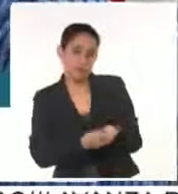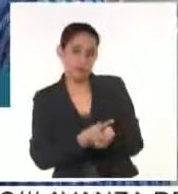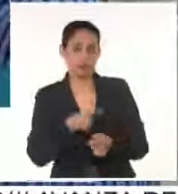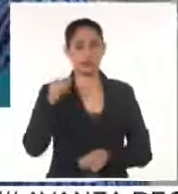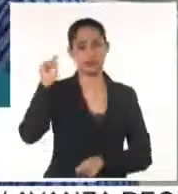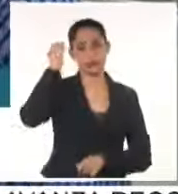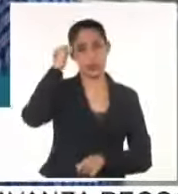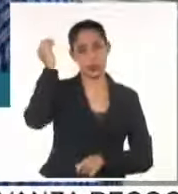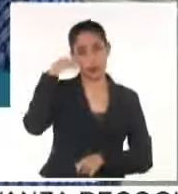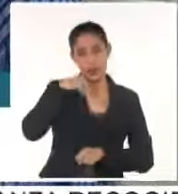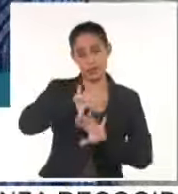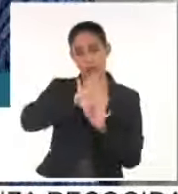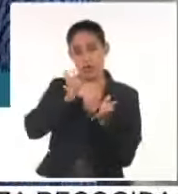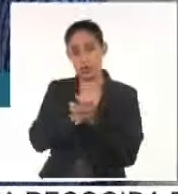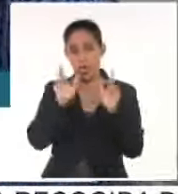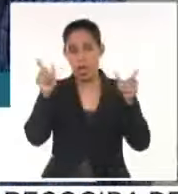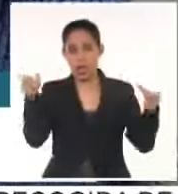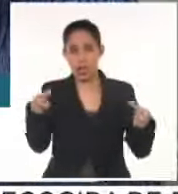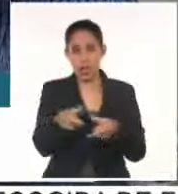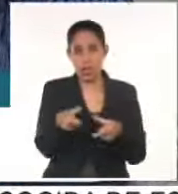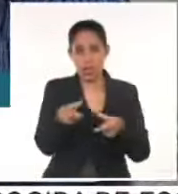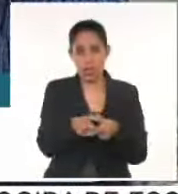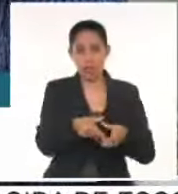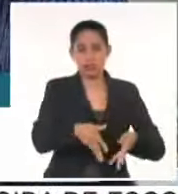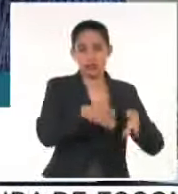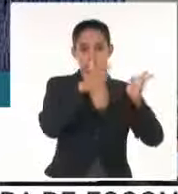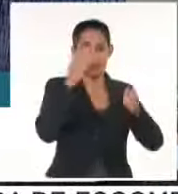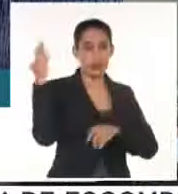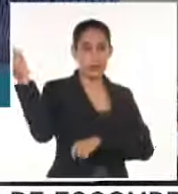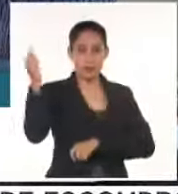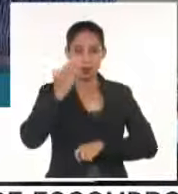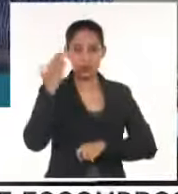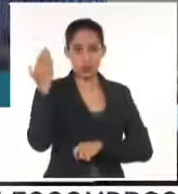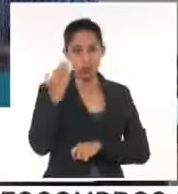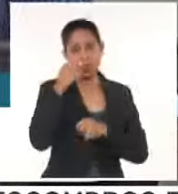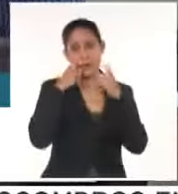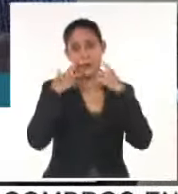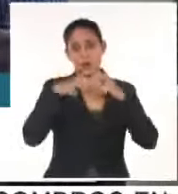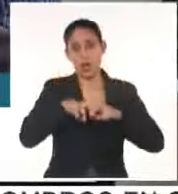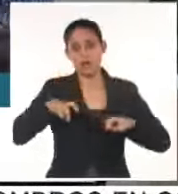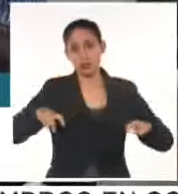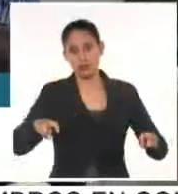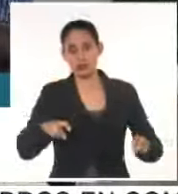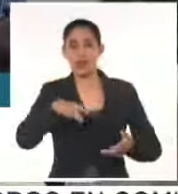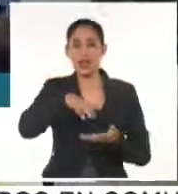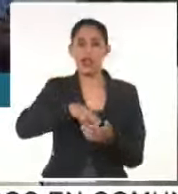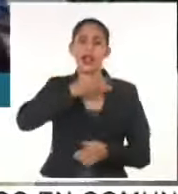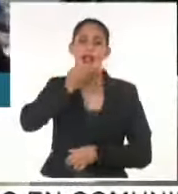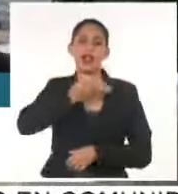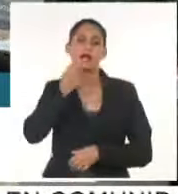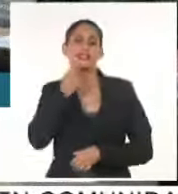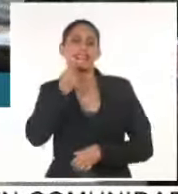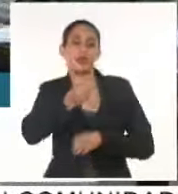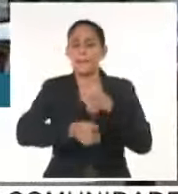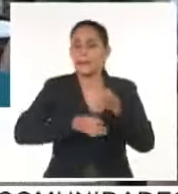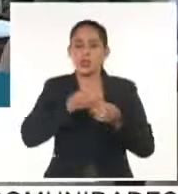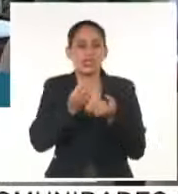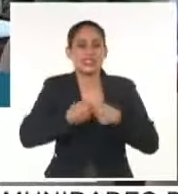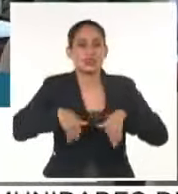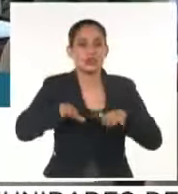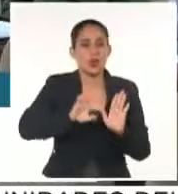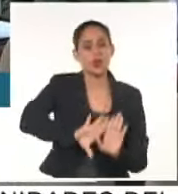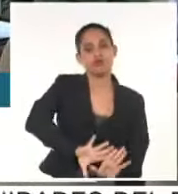el director del Instituto de Meteorología, Dr. Celso Paso Salverdi, actualizó sobre la situación, posible evolución y